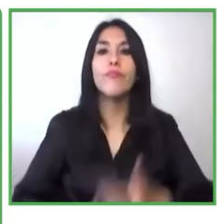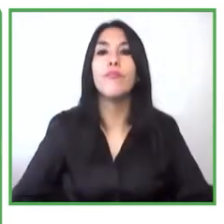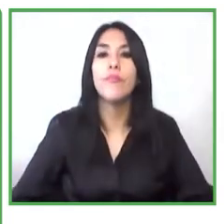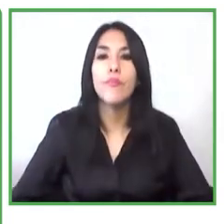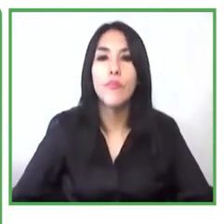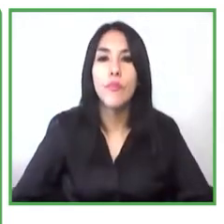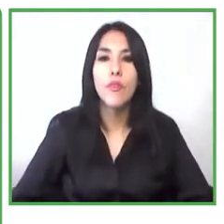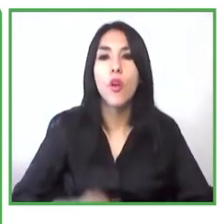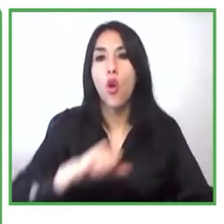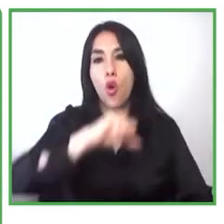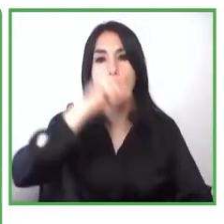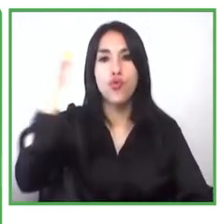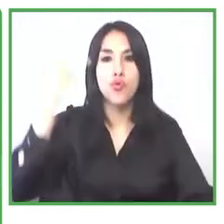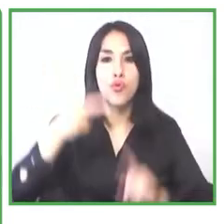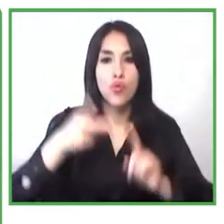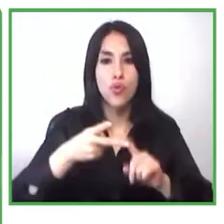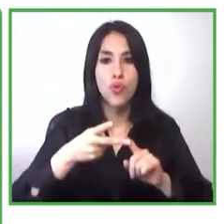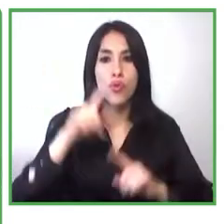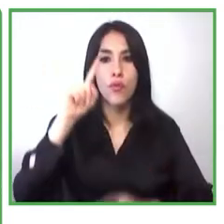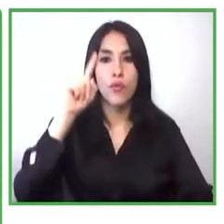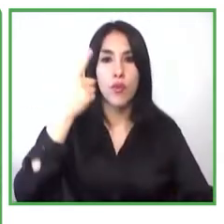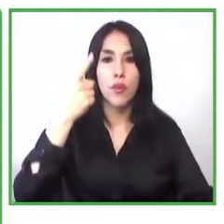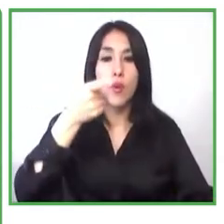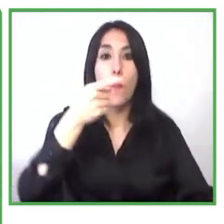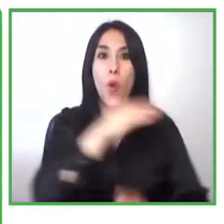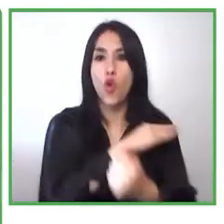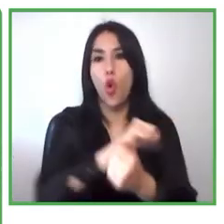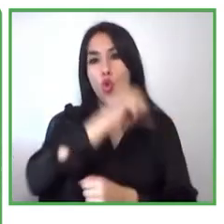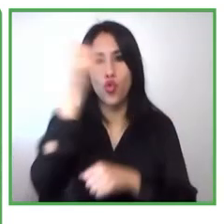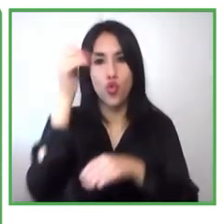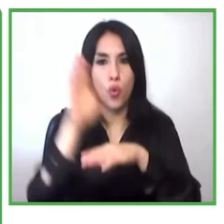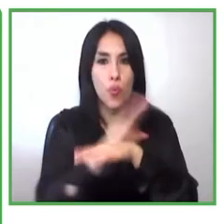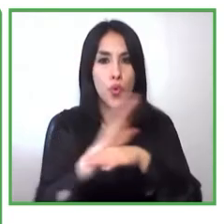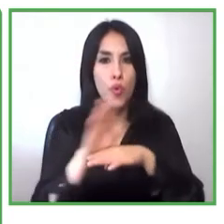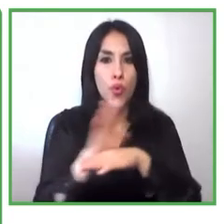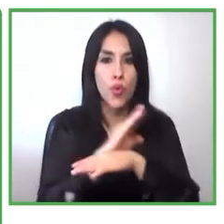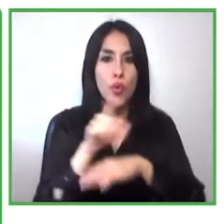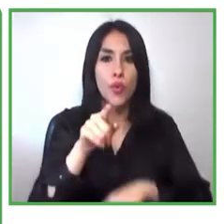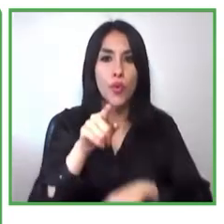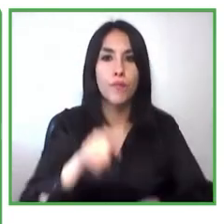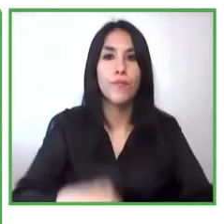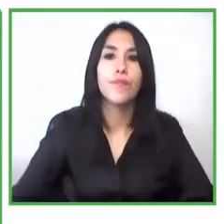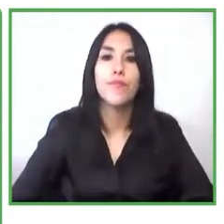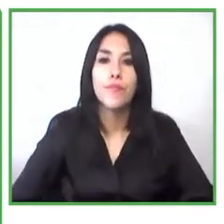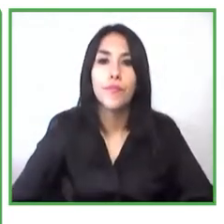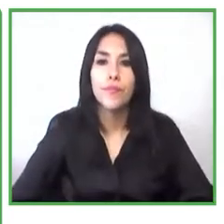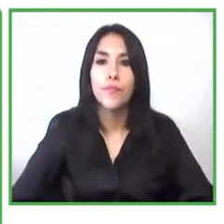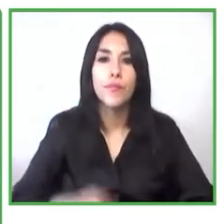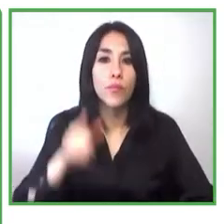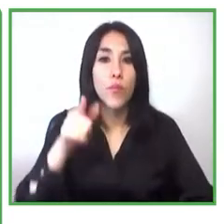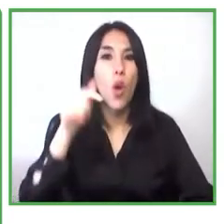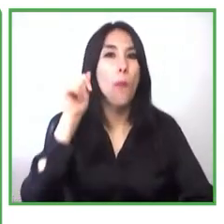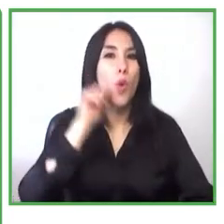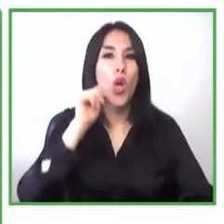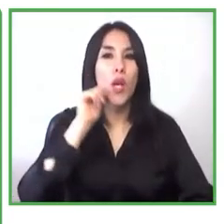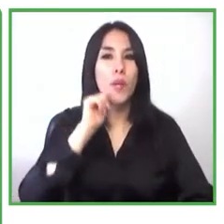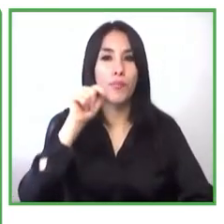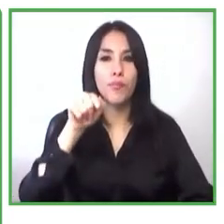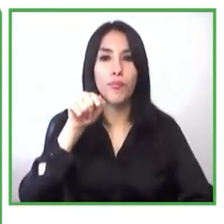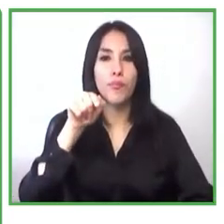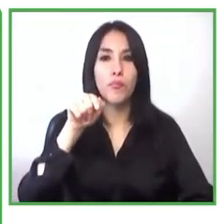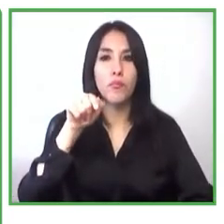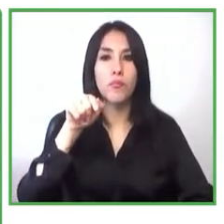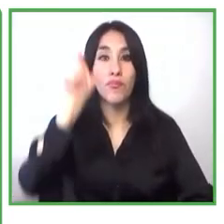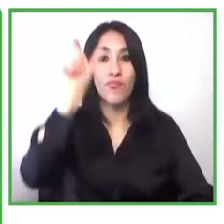Practiaseo este es un emprendimiento liderado por una mujer con discapacidad física que se dedica a la producción